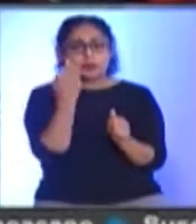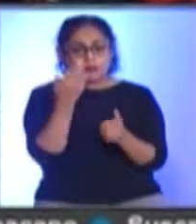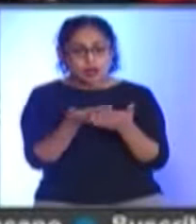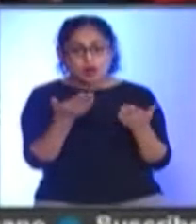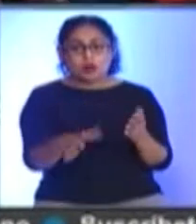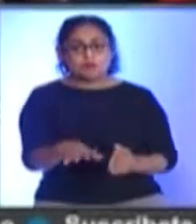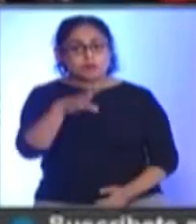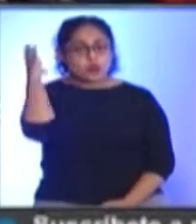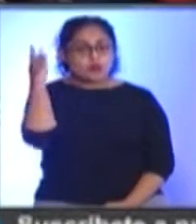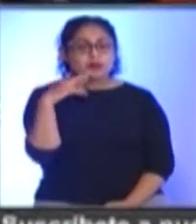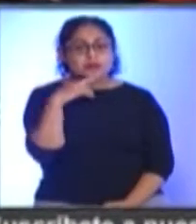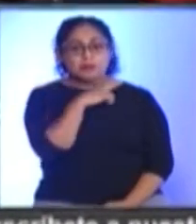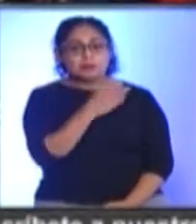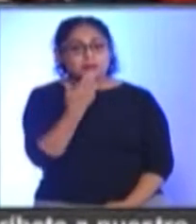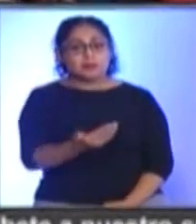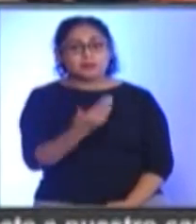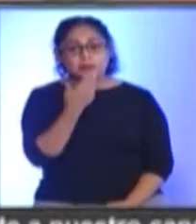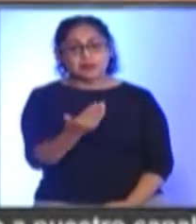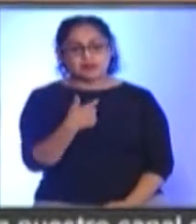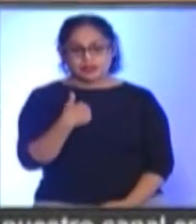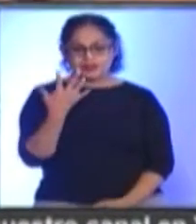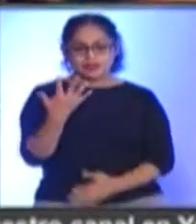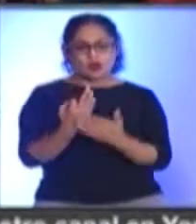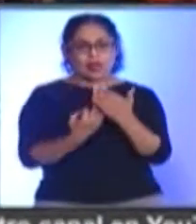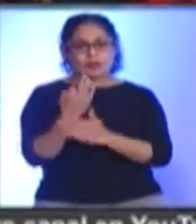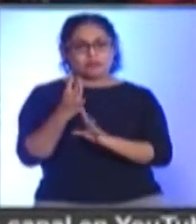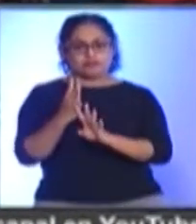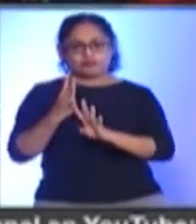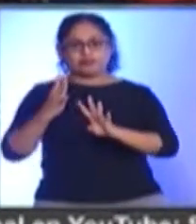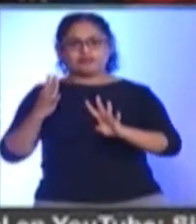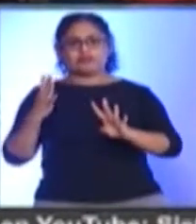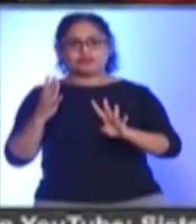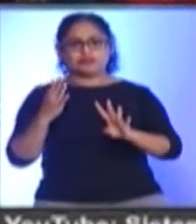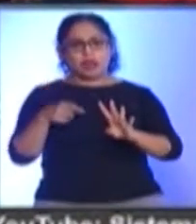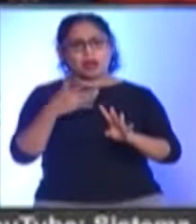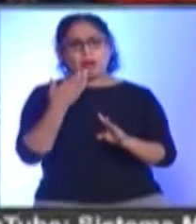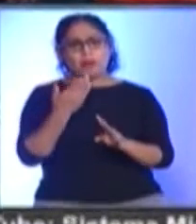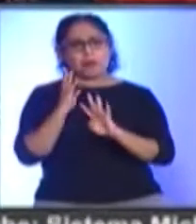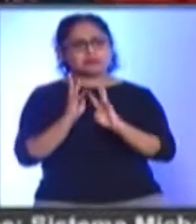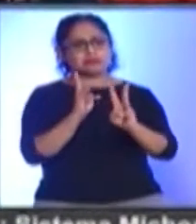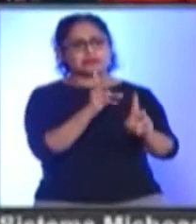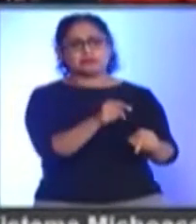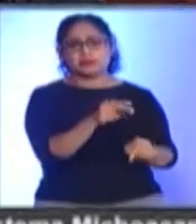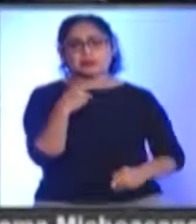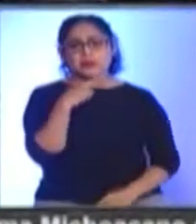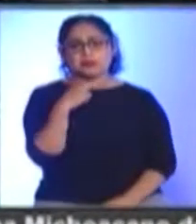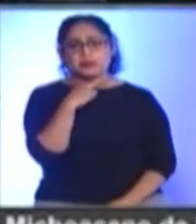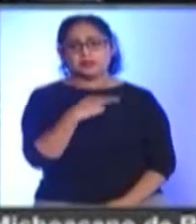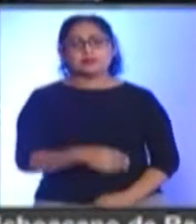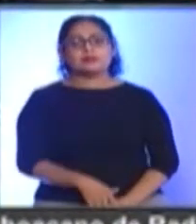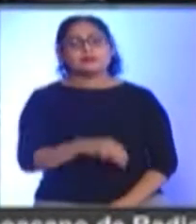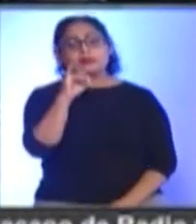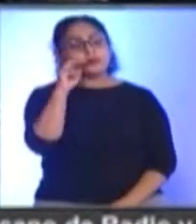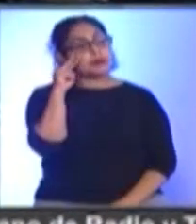¿Avanza un poquito más rápido? Estoy formada desde las cinco de la mañana Pero sí avanzó un poquito más rápido la fila Que la vez pasada Sí ha